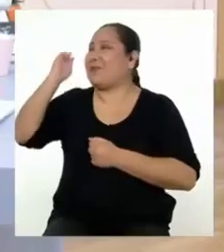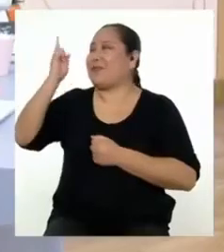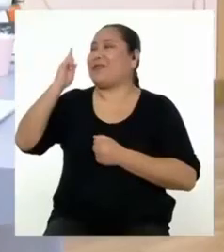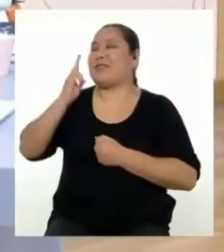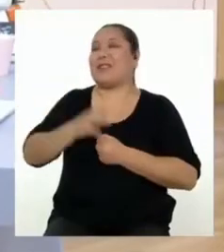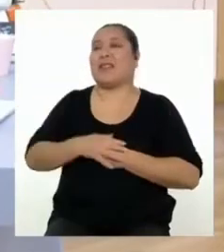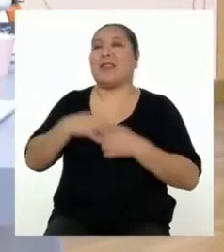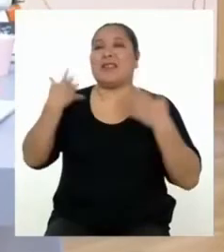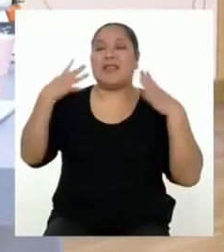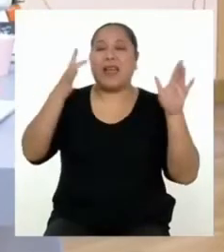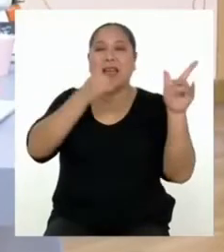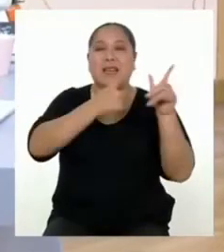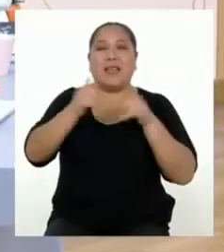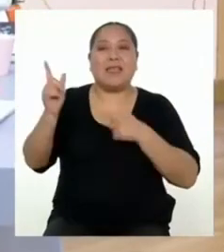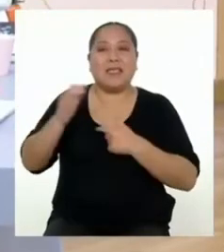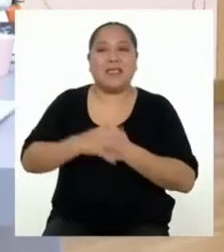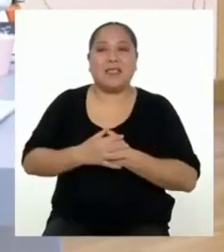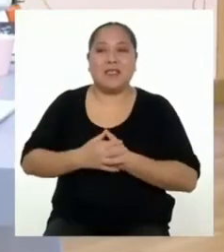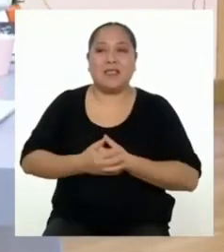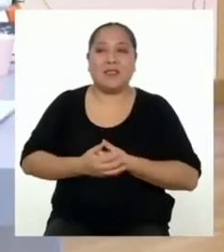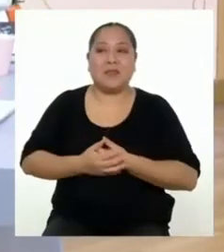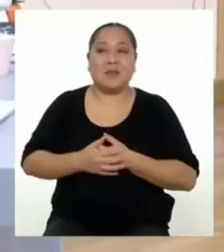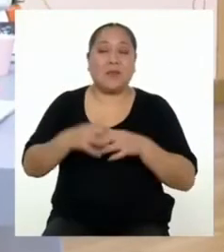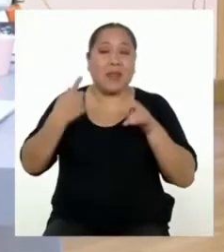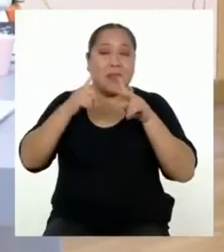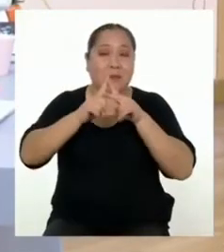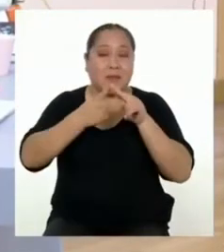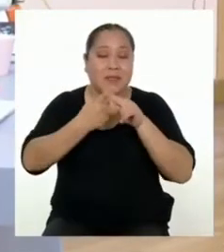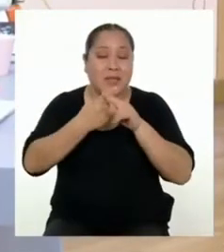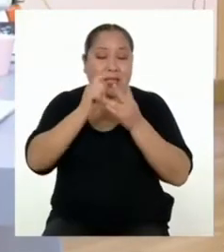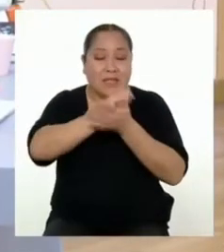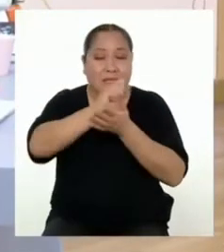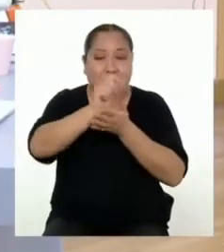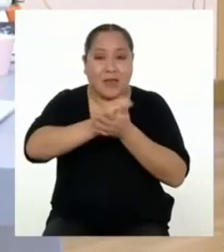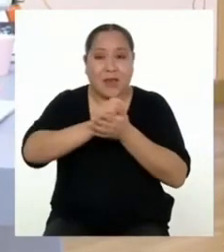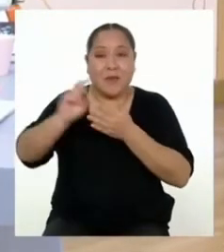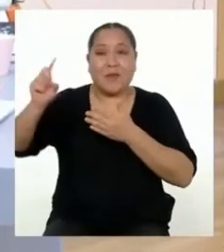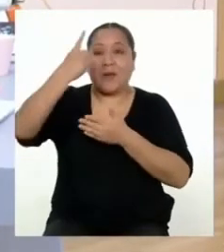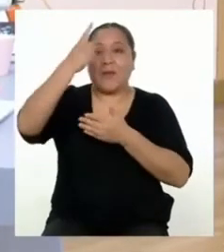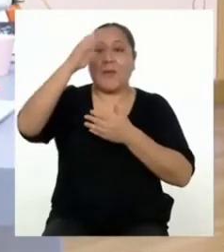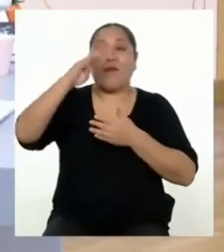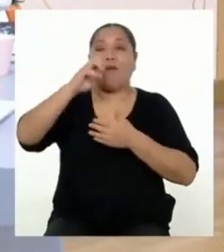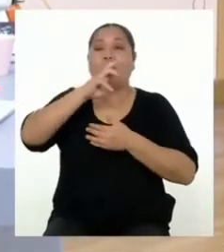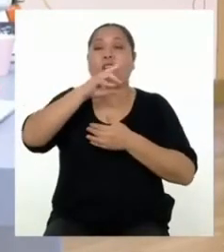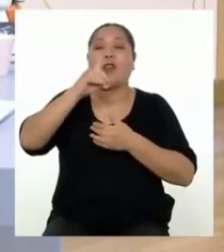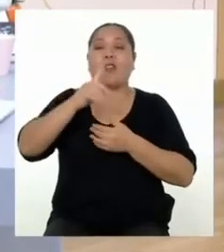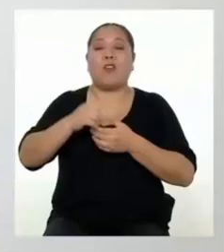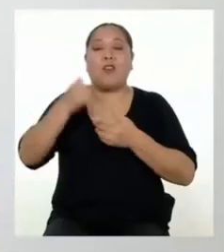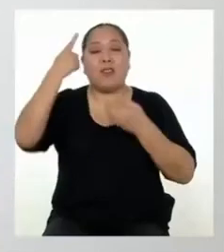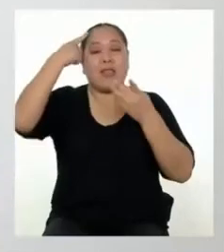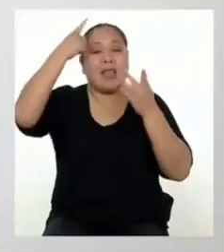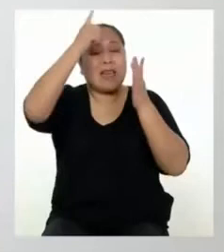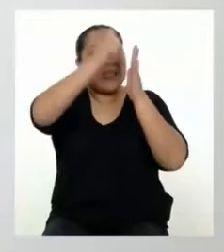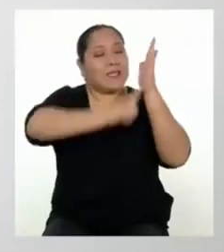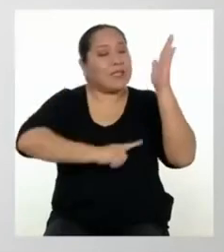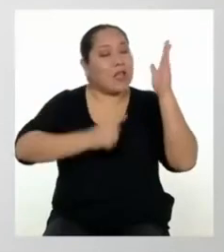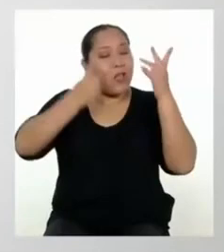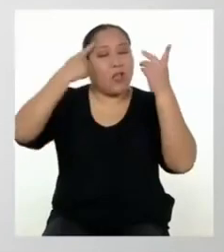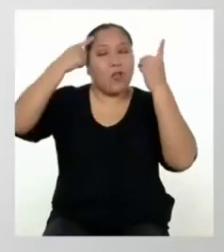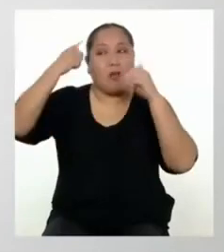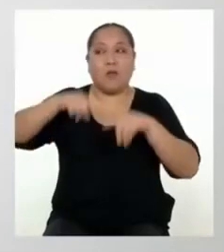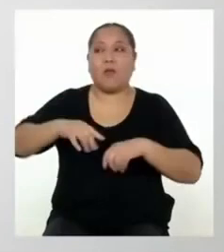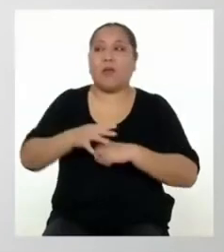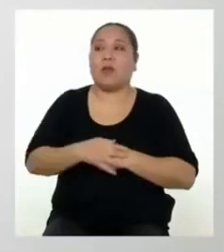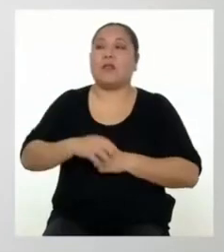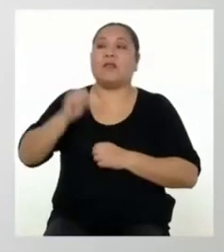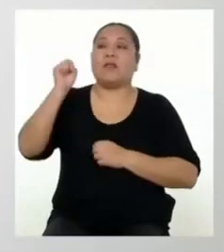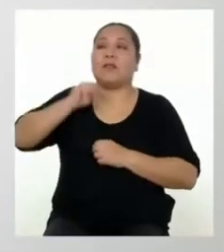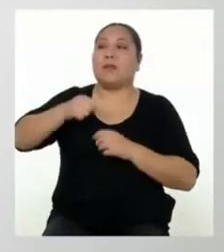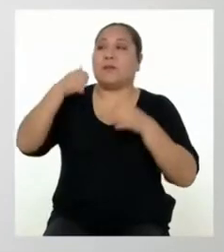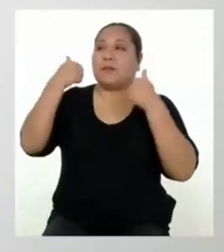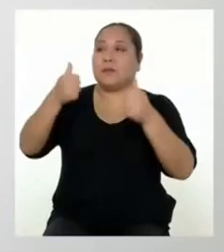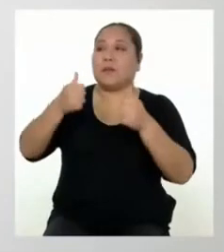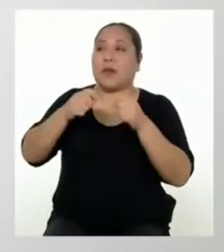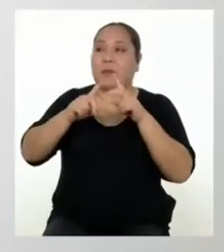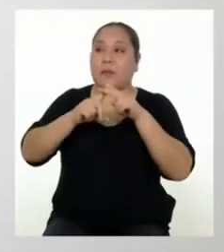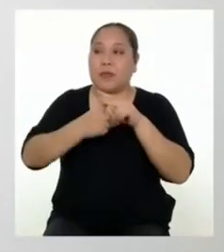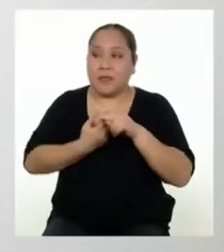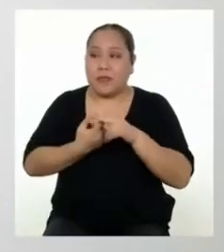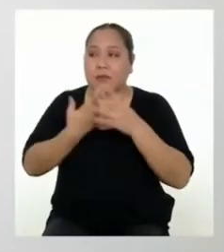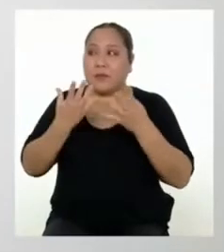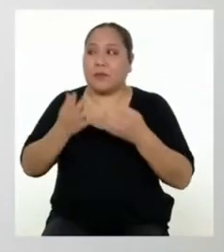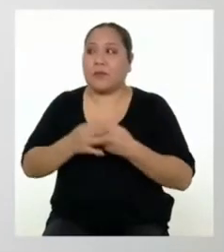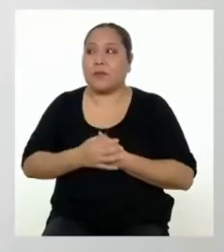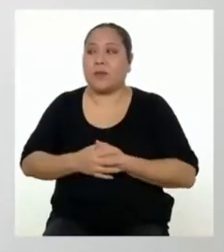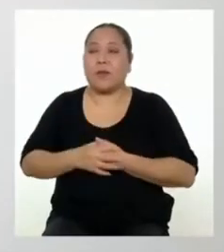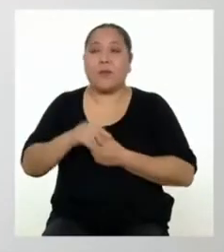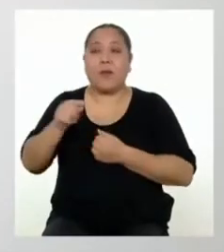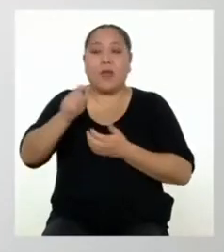profesora. Estamos listas y listos para escribir la primera versión del listado de acuerdos. Extraordinario. Comencemos entonces.